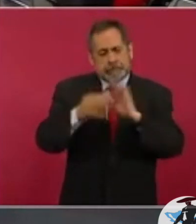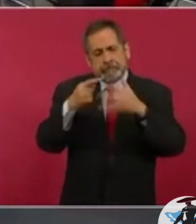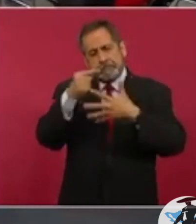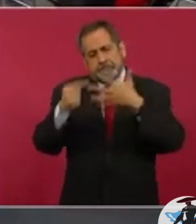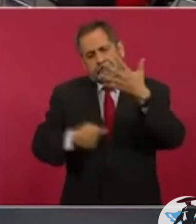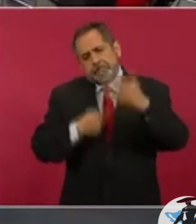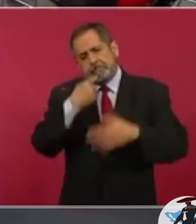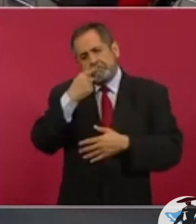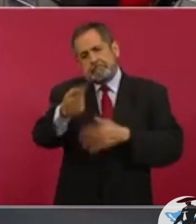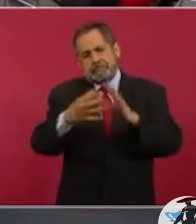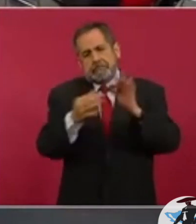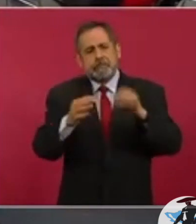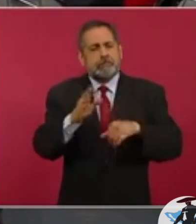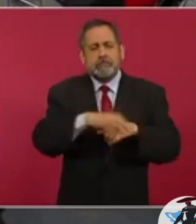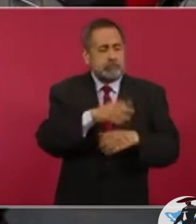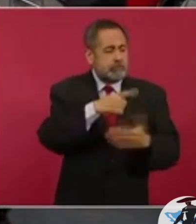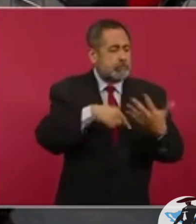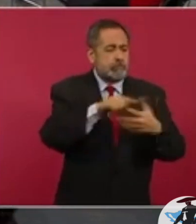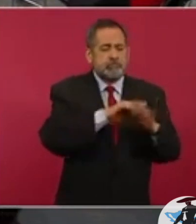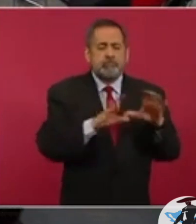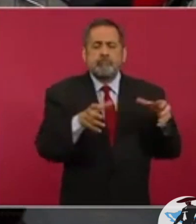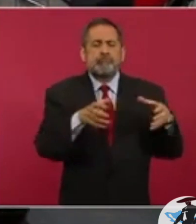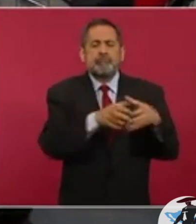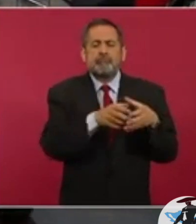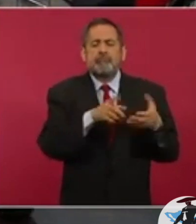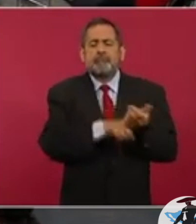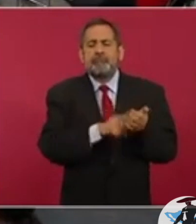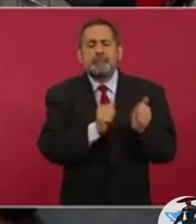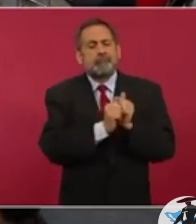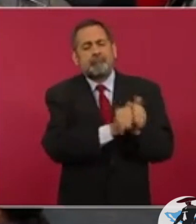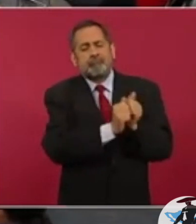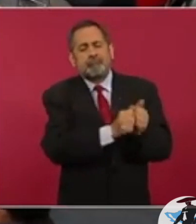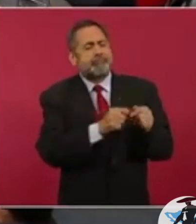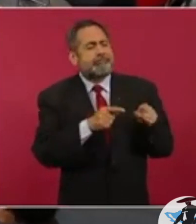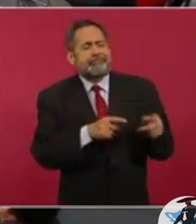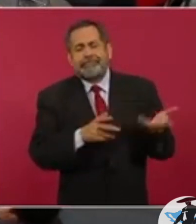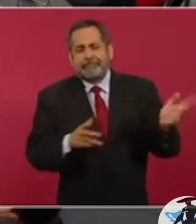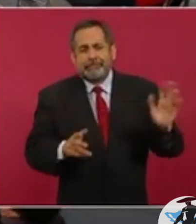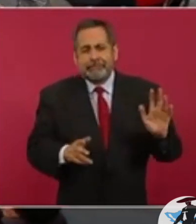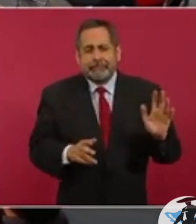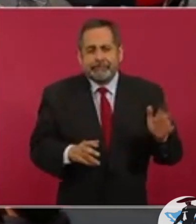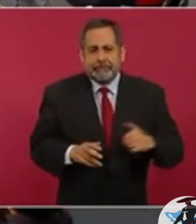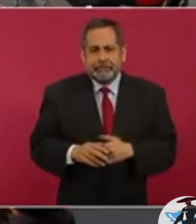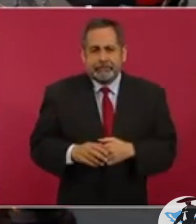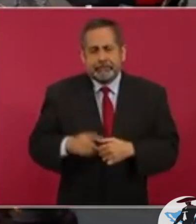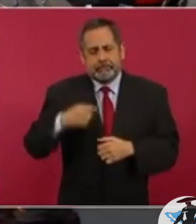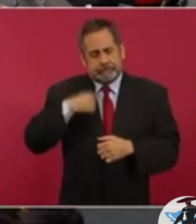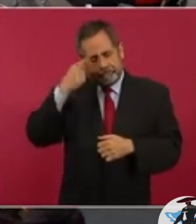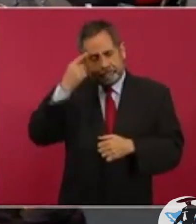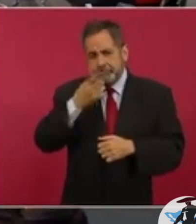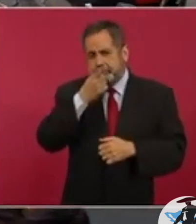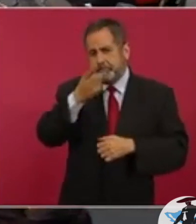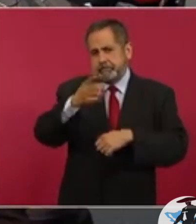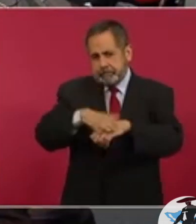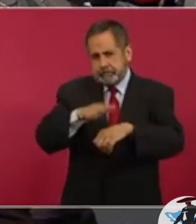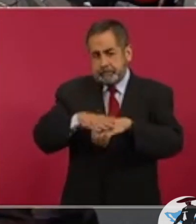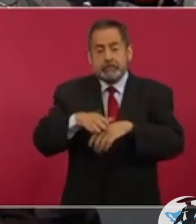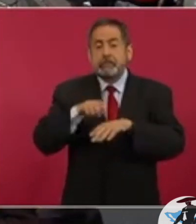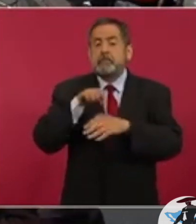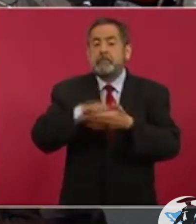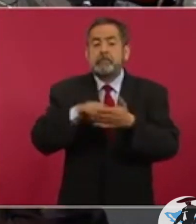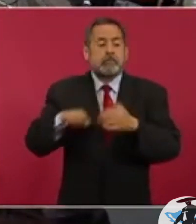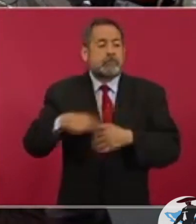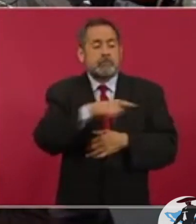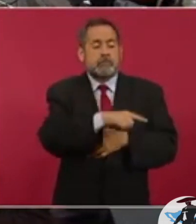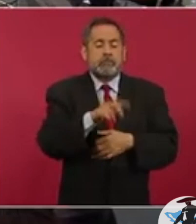porque está íntimamente relacionado, va conectándose. Yo no quiero dejar de comentar, por ejemplo, en el caso